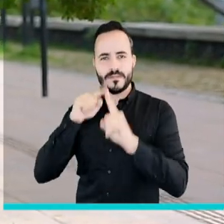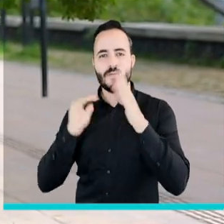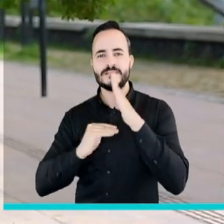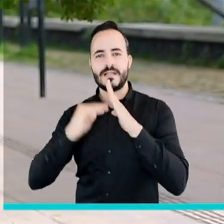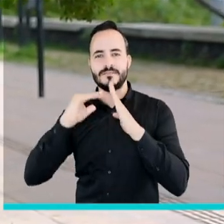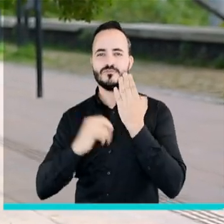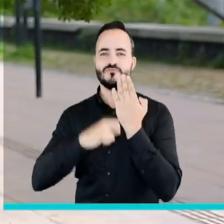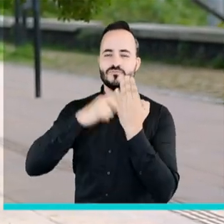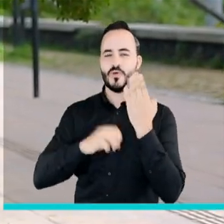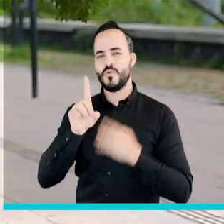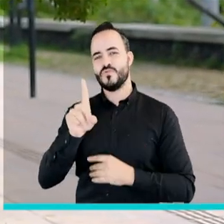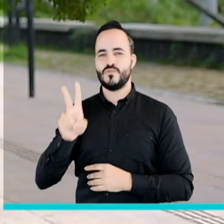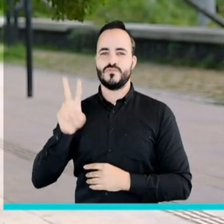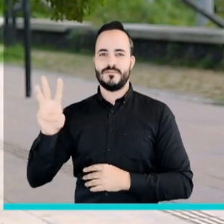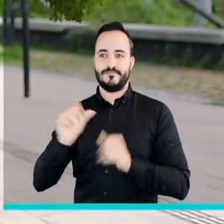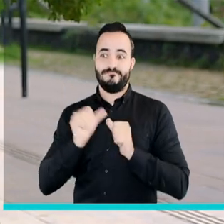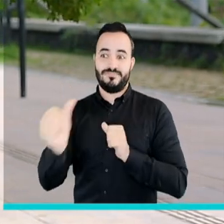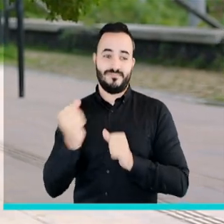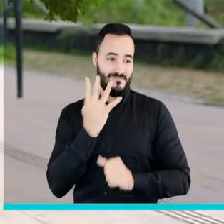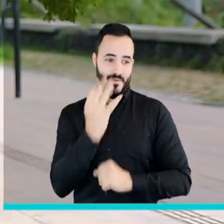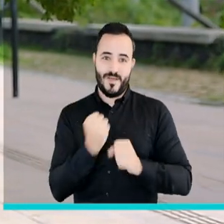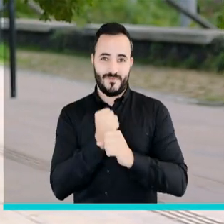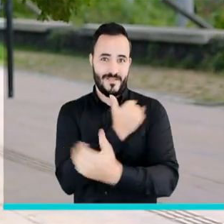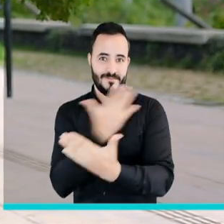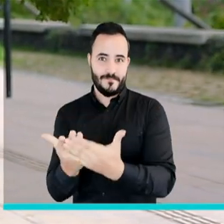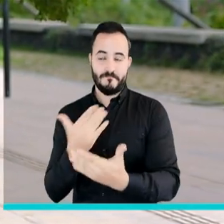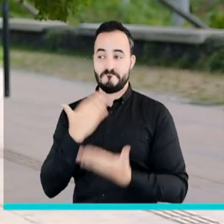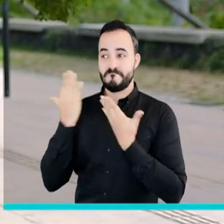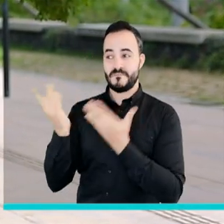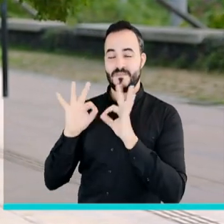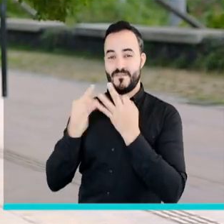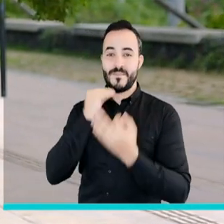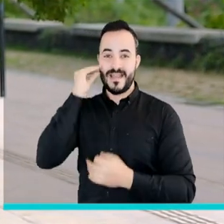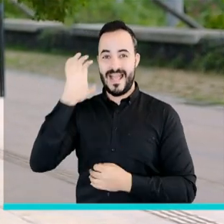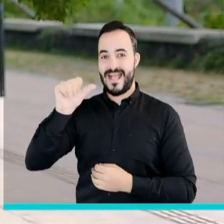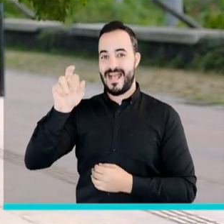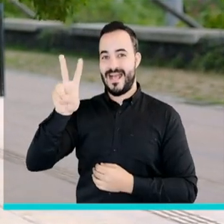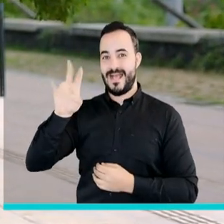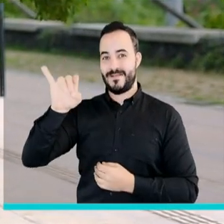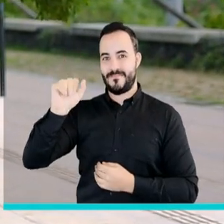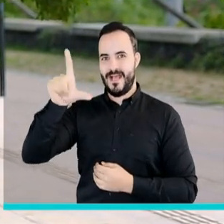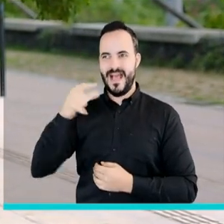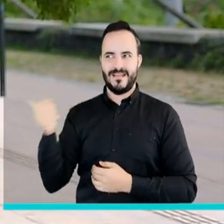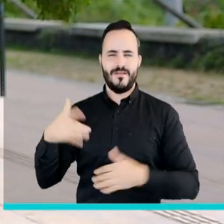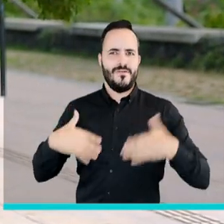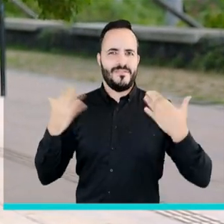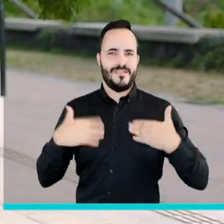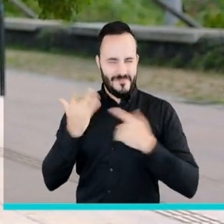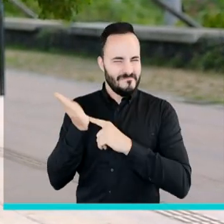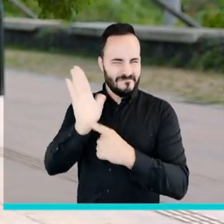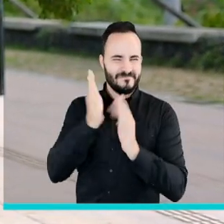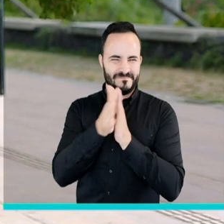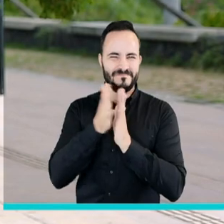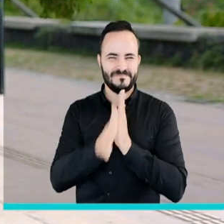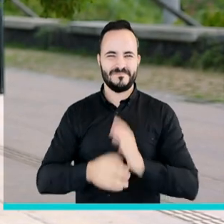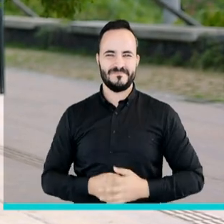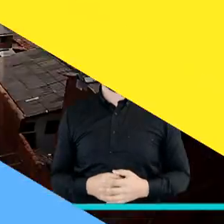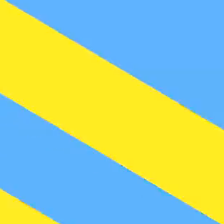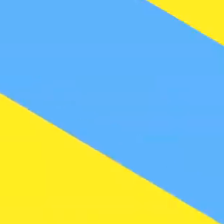los estratos 1, 2 y 3 para el cuatrenio. La de la familia Carvajal ya es una realidad. Ellos nos cuentan cómo ha mejorado su calidad de vida.